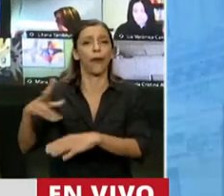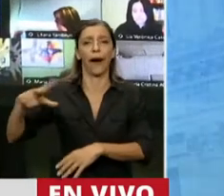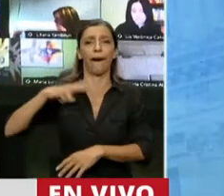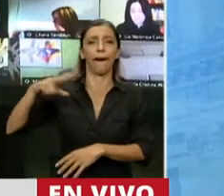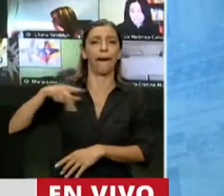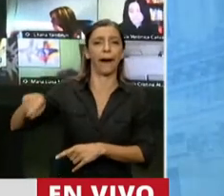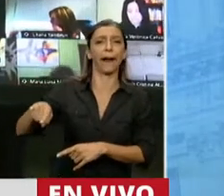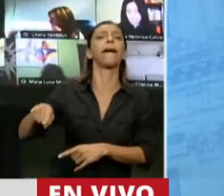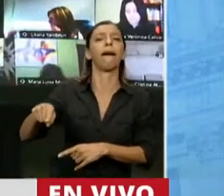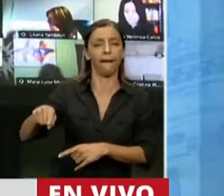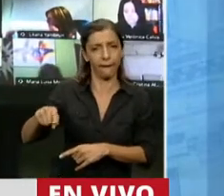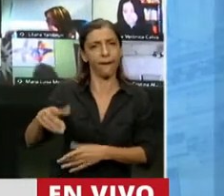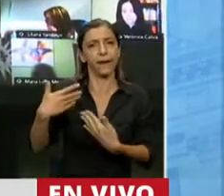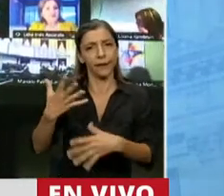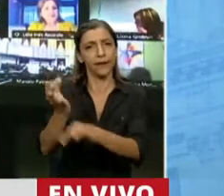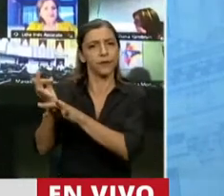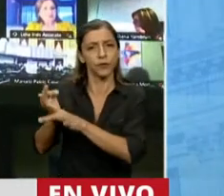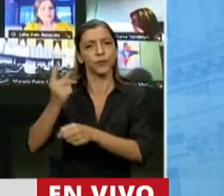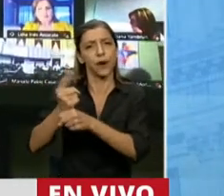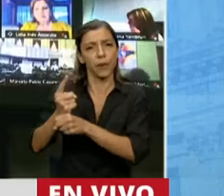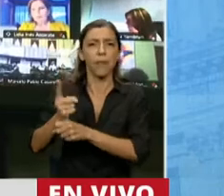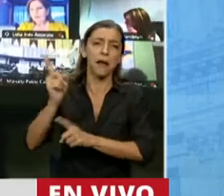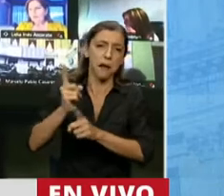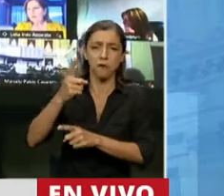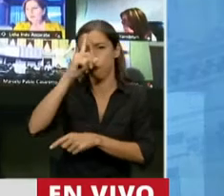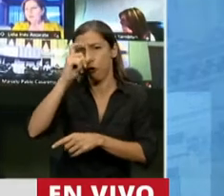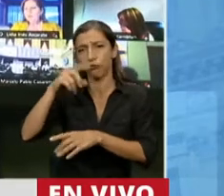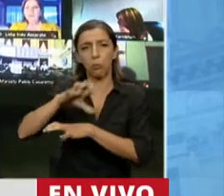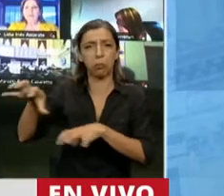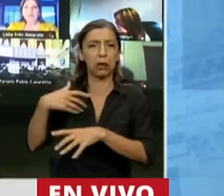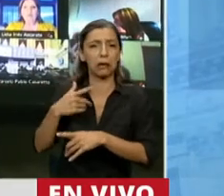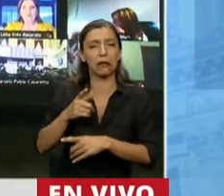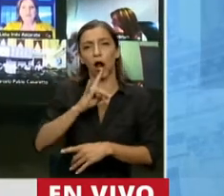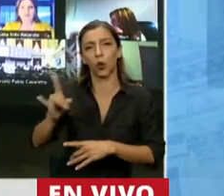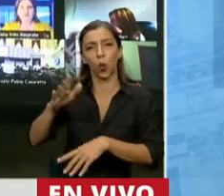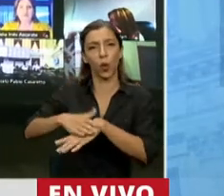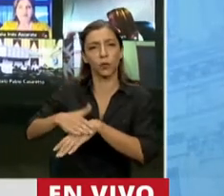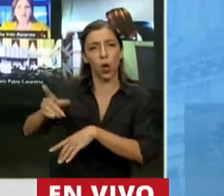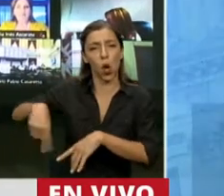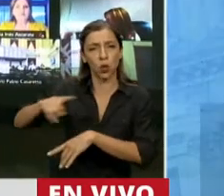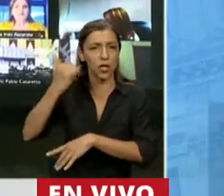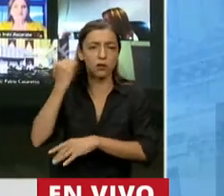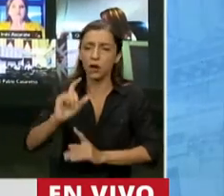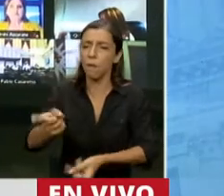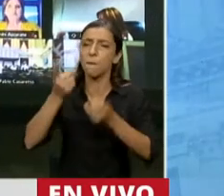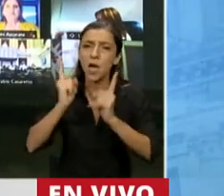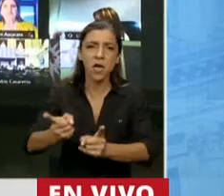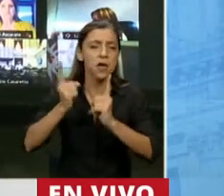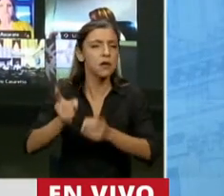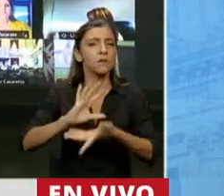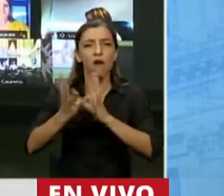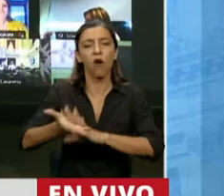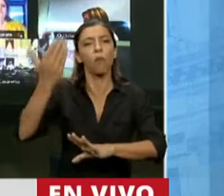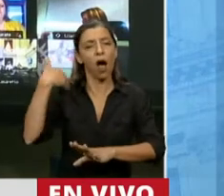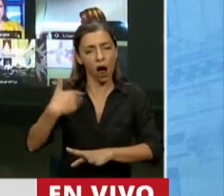le vamos a mandar las escuelas primarias y algunos hospitales, los mismos, los mismos argumentos, la opulencia de Buenos